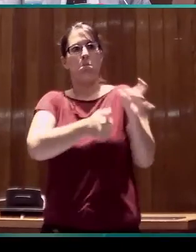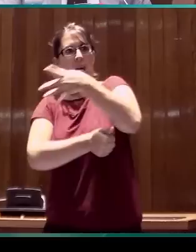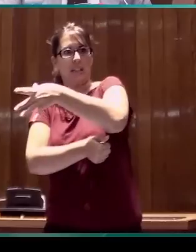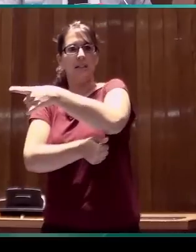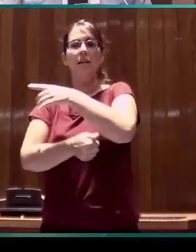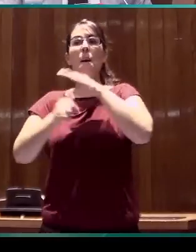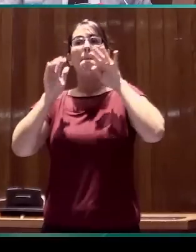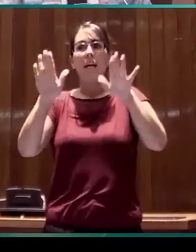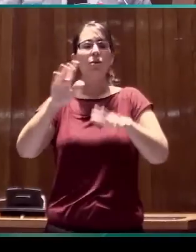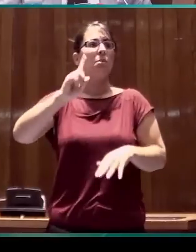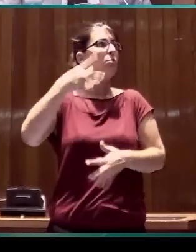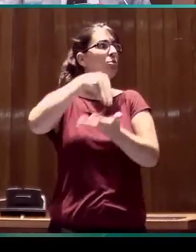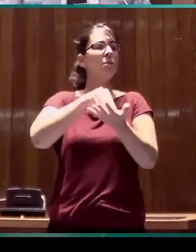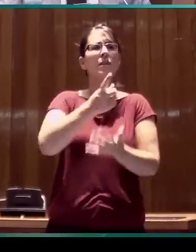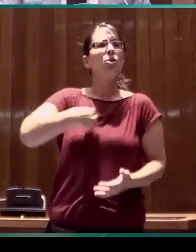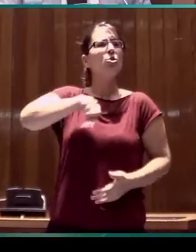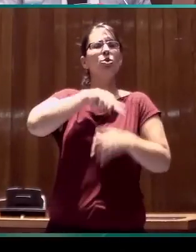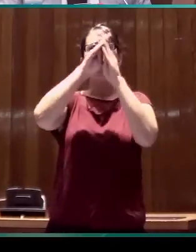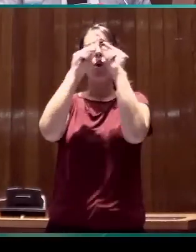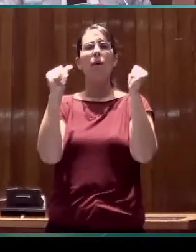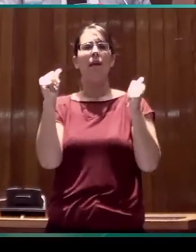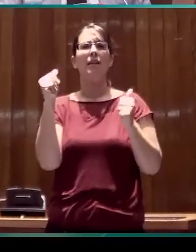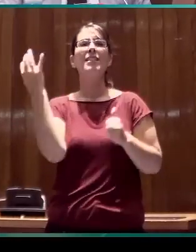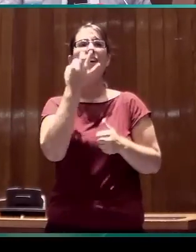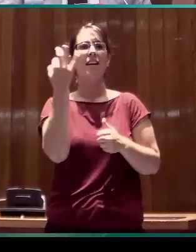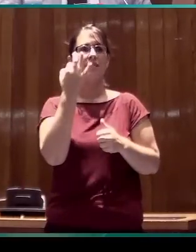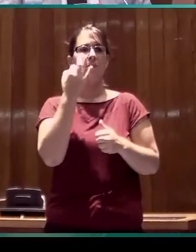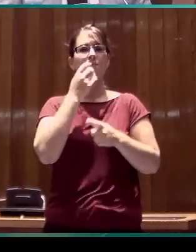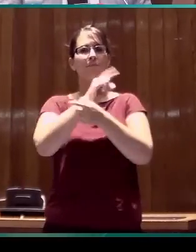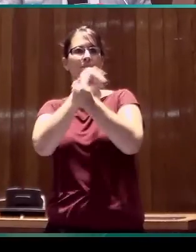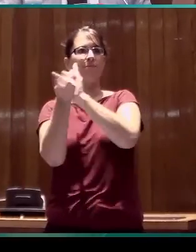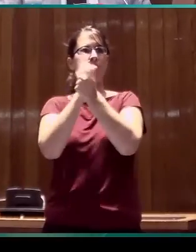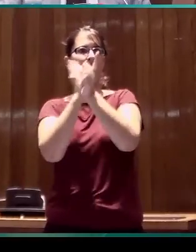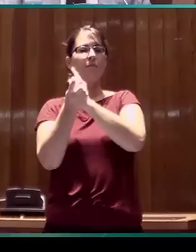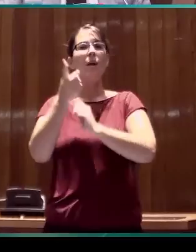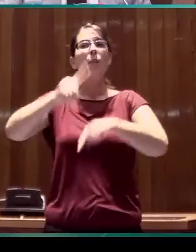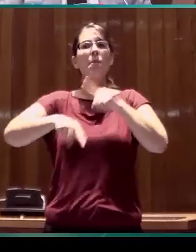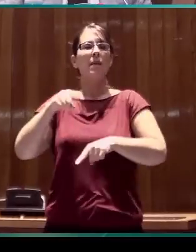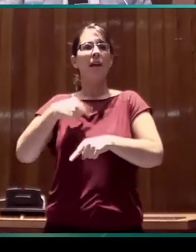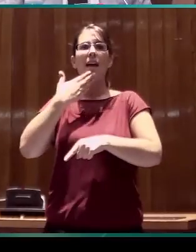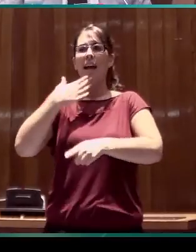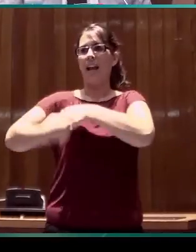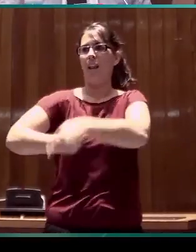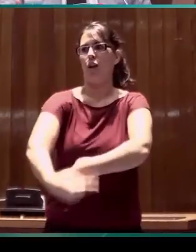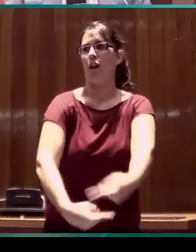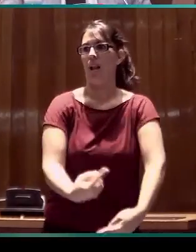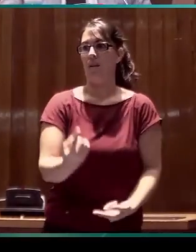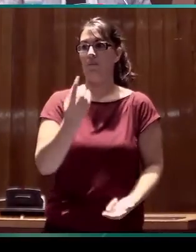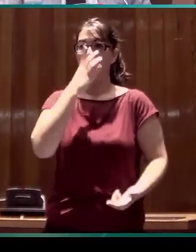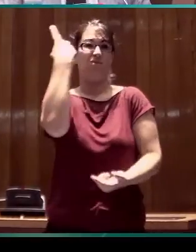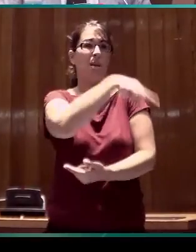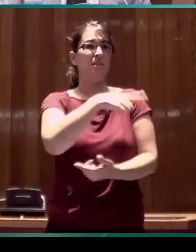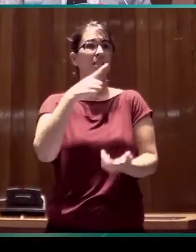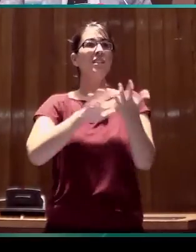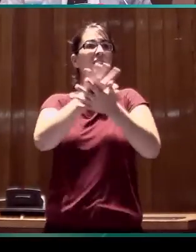la presión de actuar, que es la variación diacrónica o generacional. Como sabemos, las lenguas de signos son relativamente jóvenes,